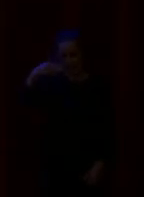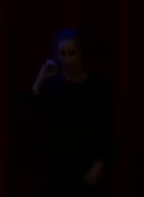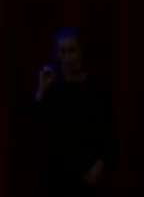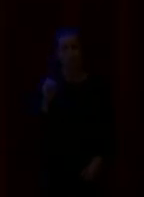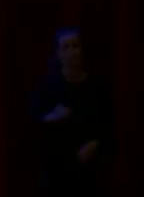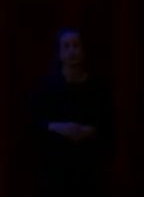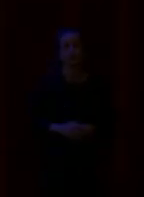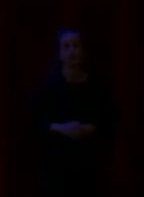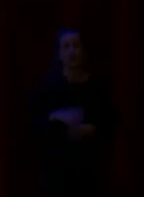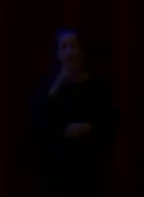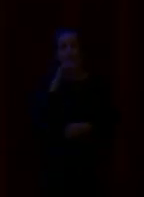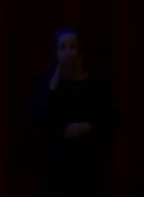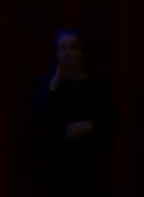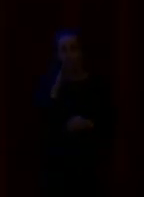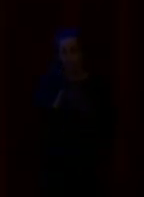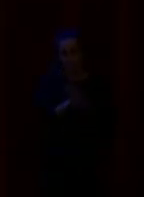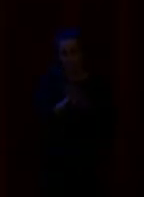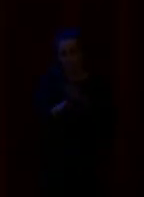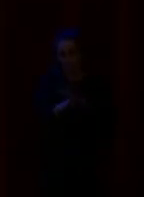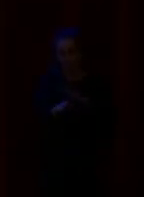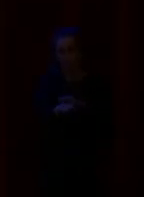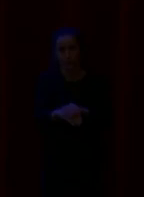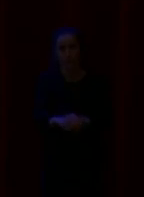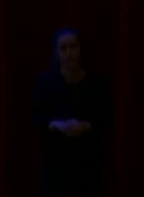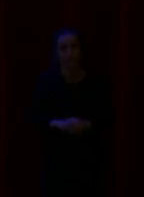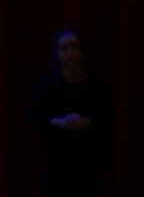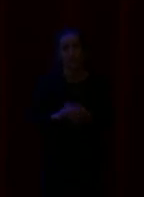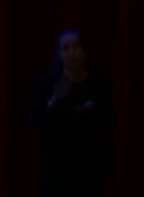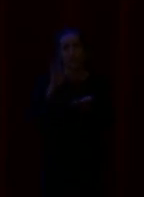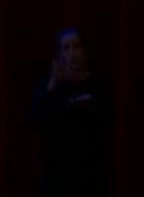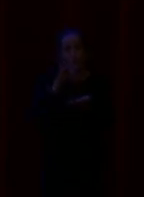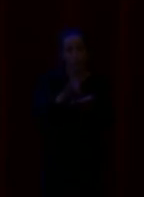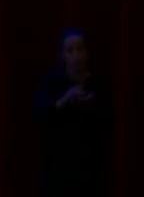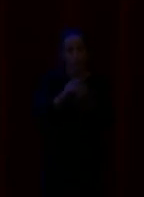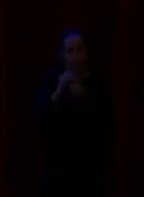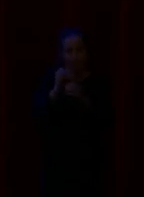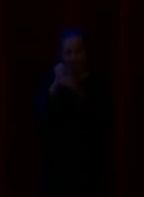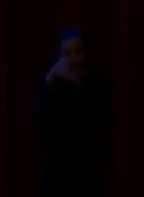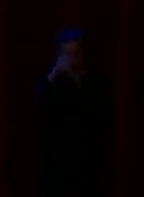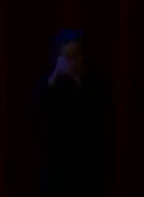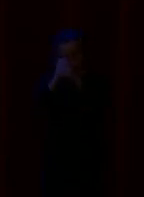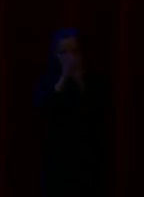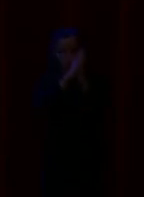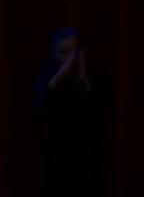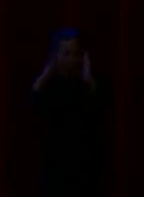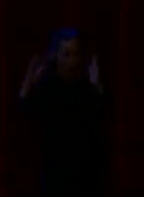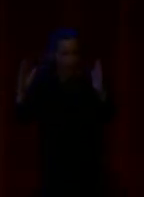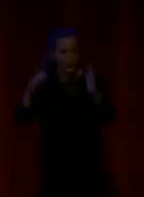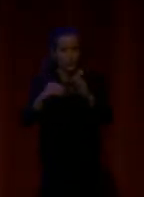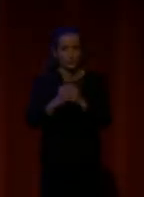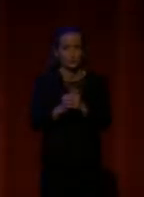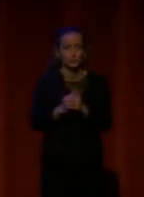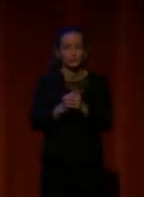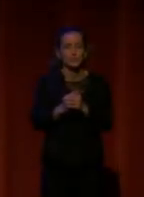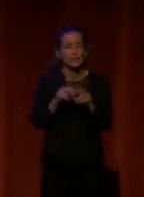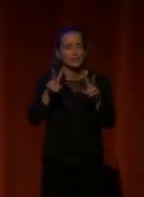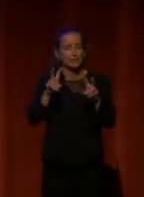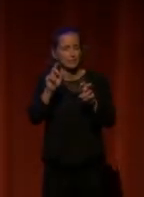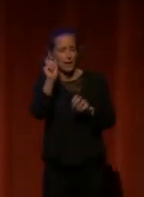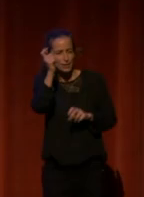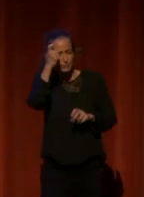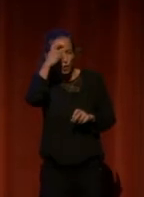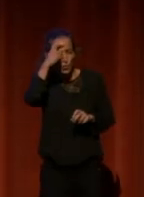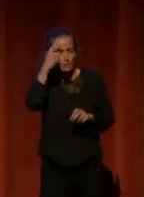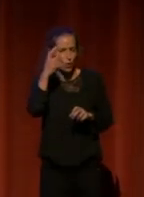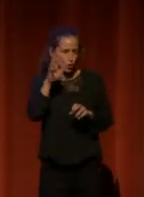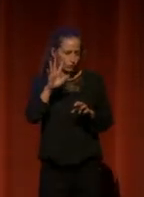¿Qué es nuevo paradigma en bibliotecas?